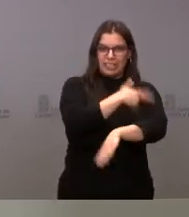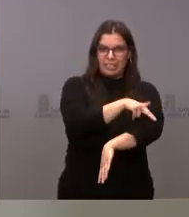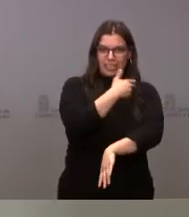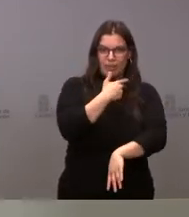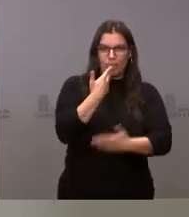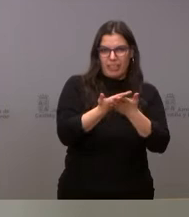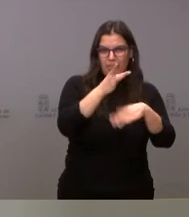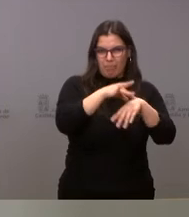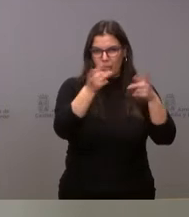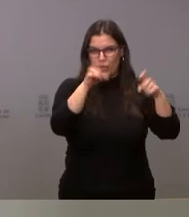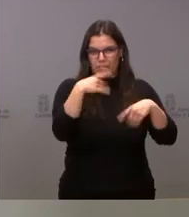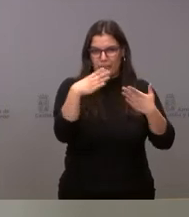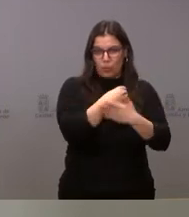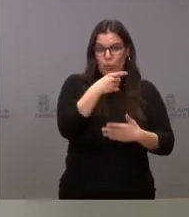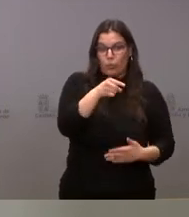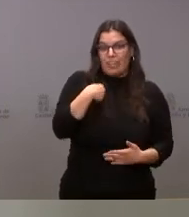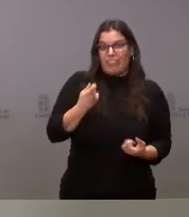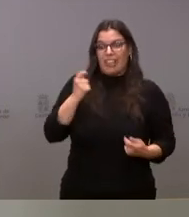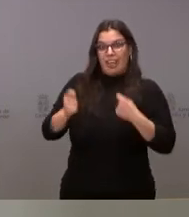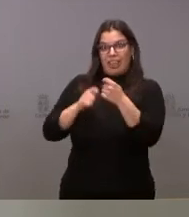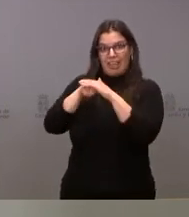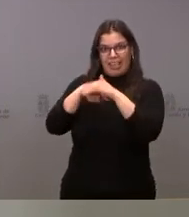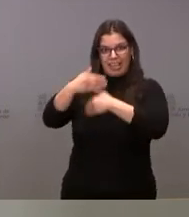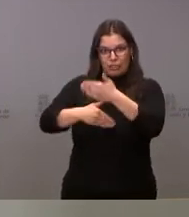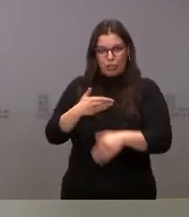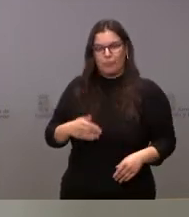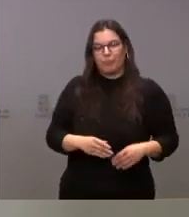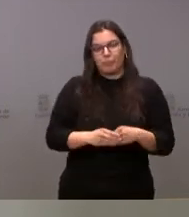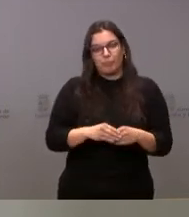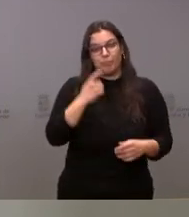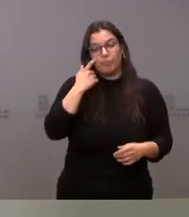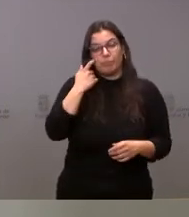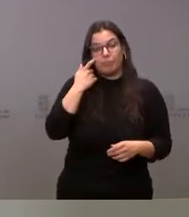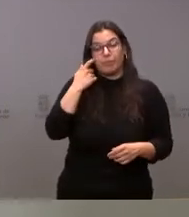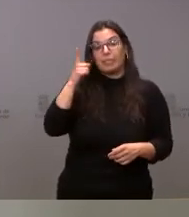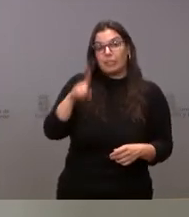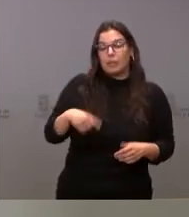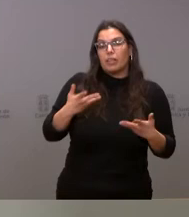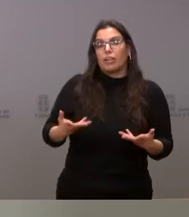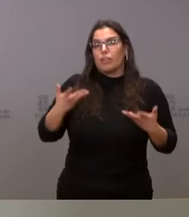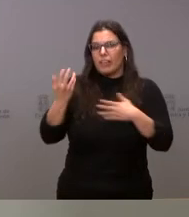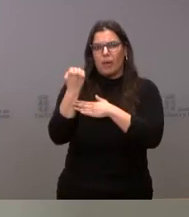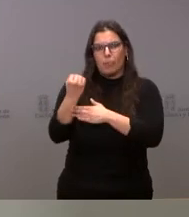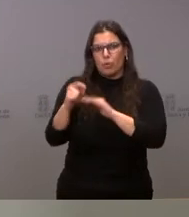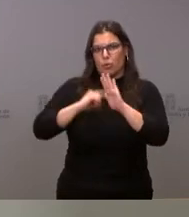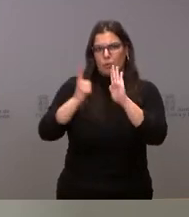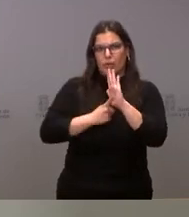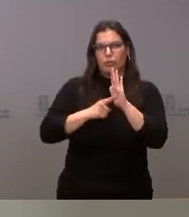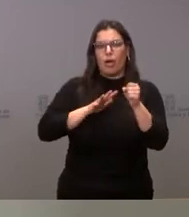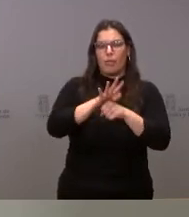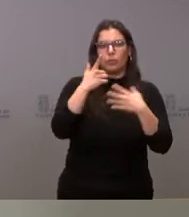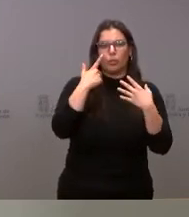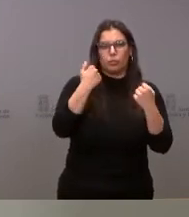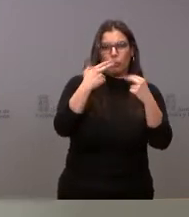autónoma. Y, por tanto, se trata de facilitar esta garantía de este acceso. Y, asimismo, se prestará todo el apoyo en el ámbito de salud